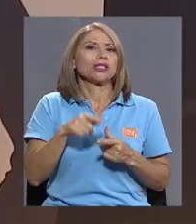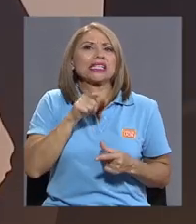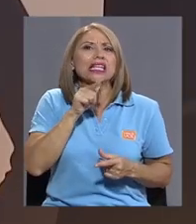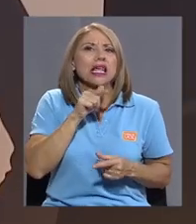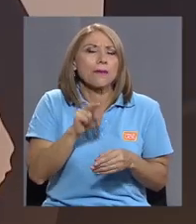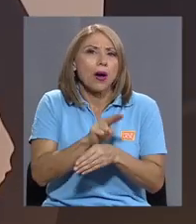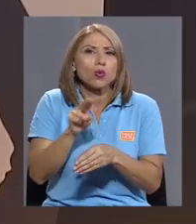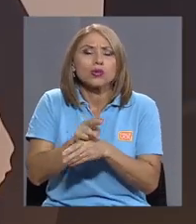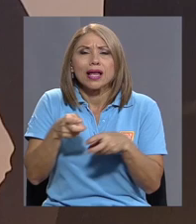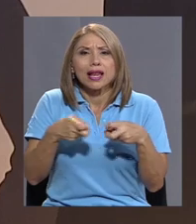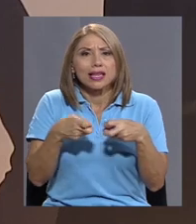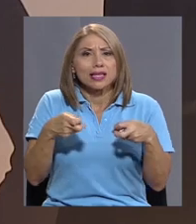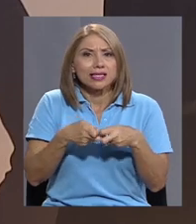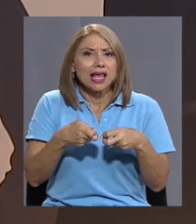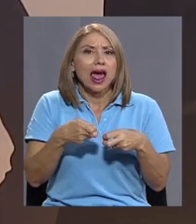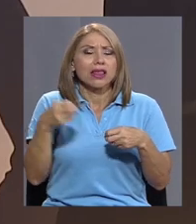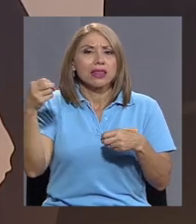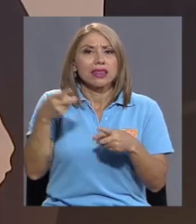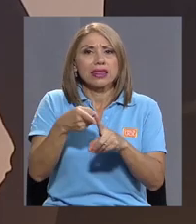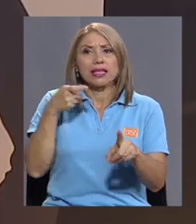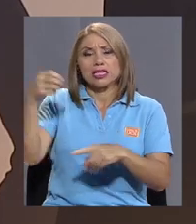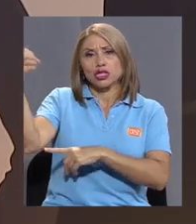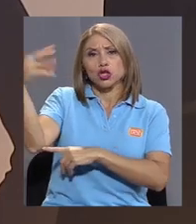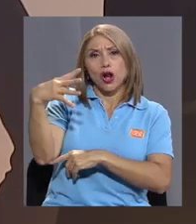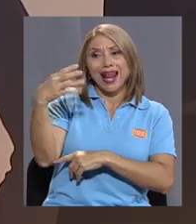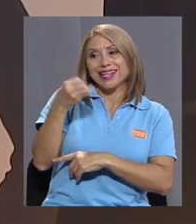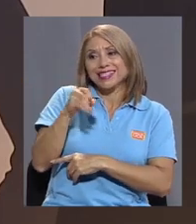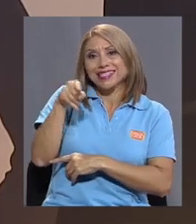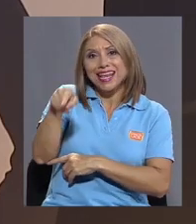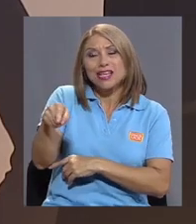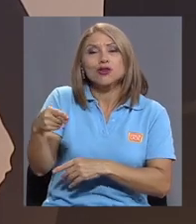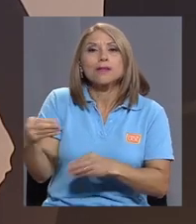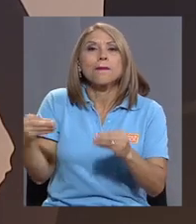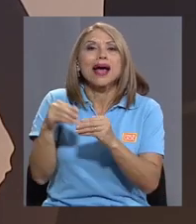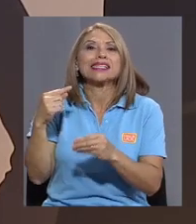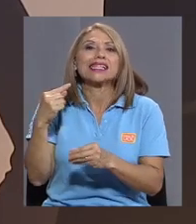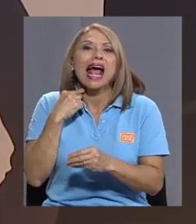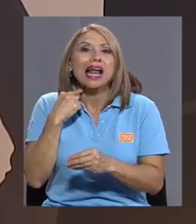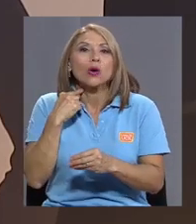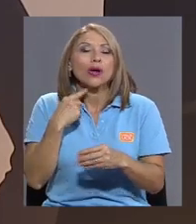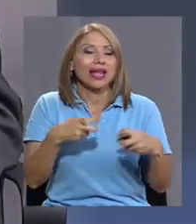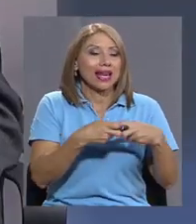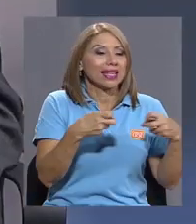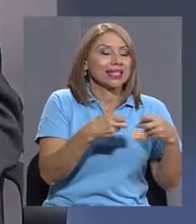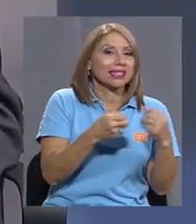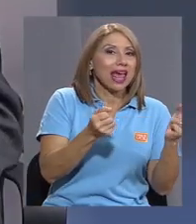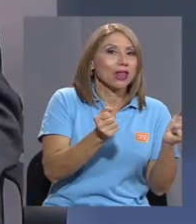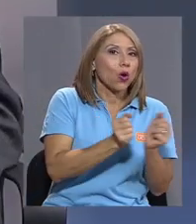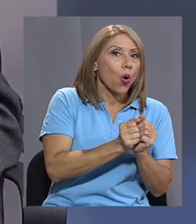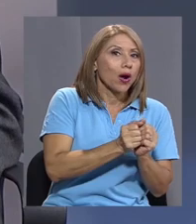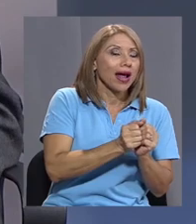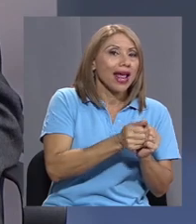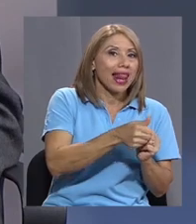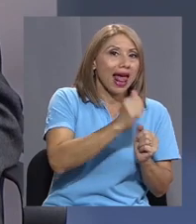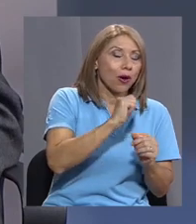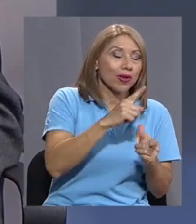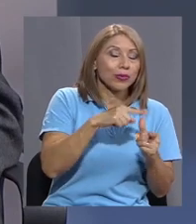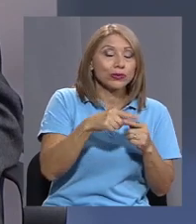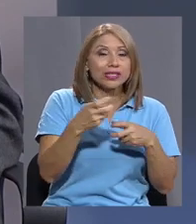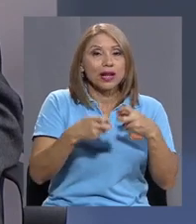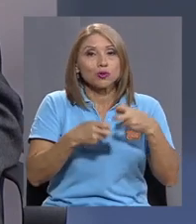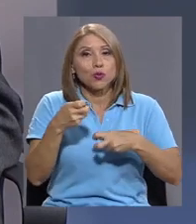a consumir electricidad solar si es más caro que la electricidad producida por el agua? Entonces, tenemos un problema.